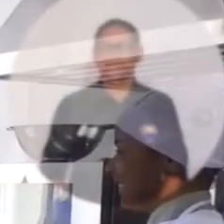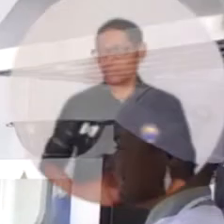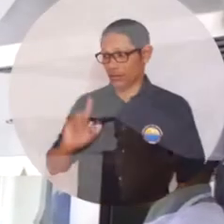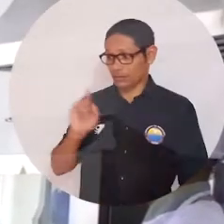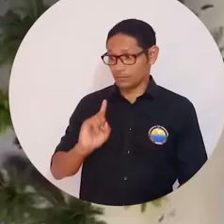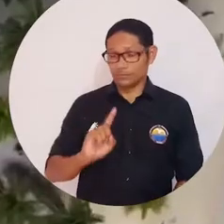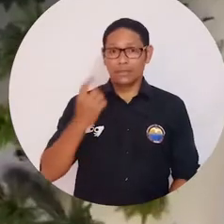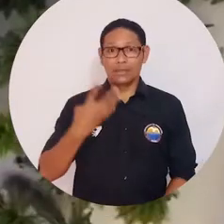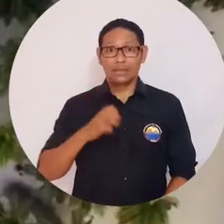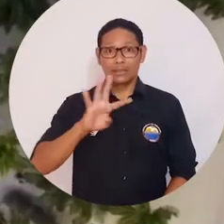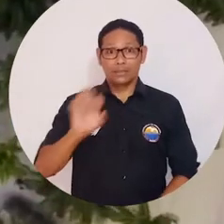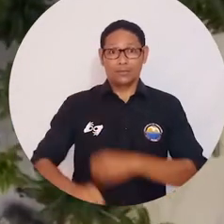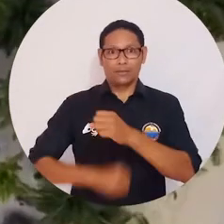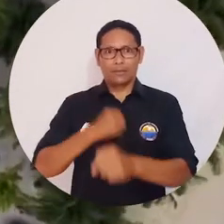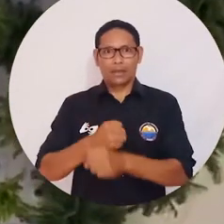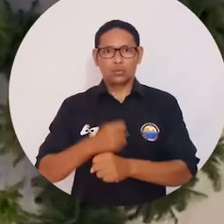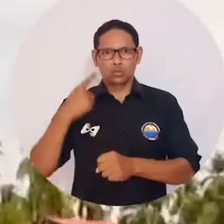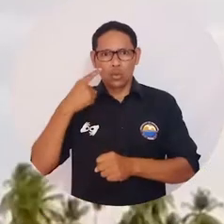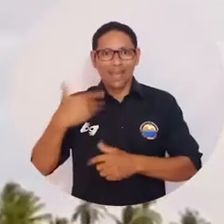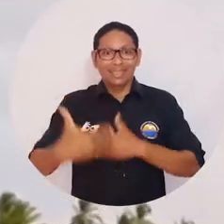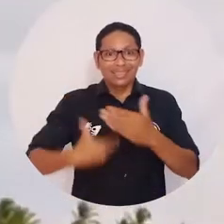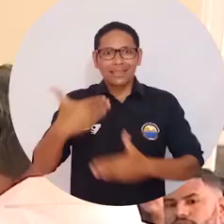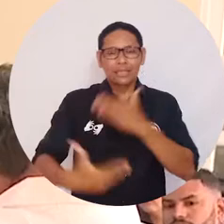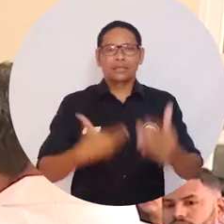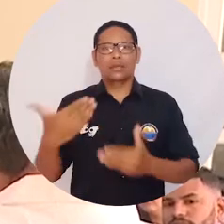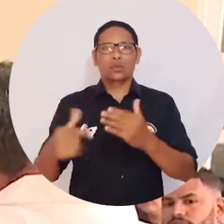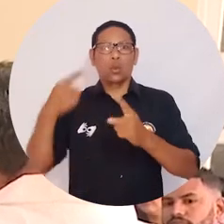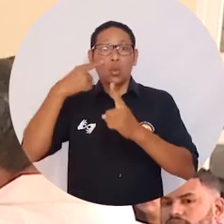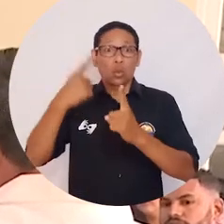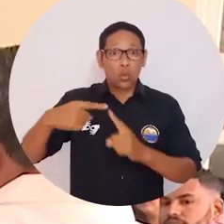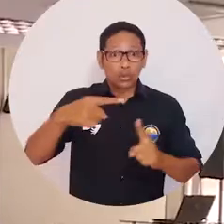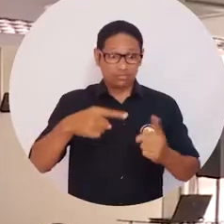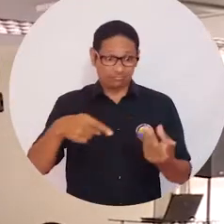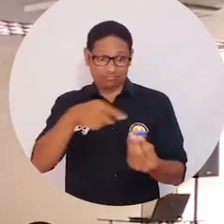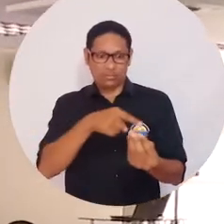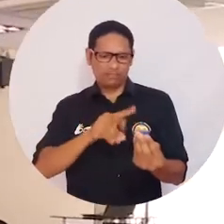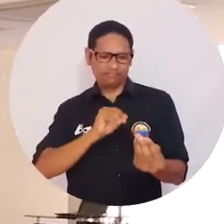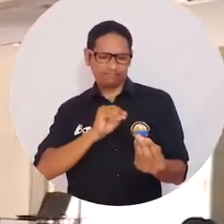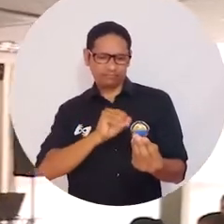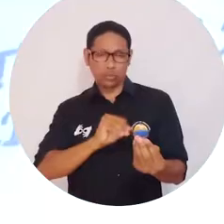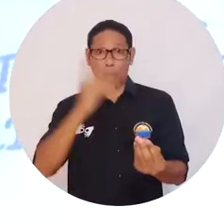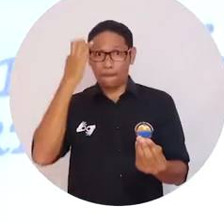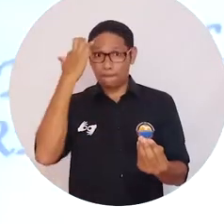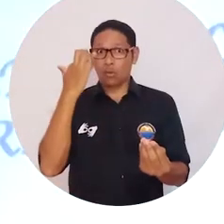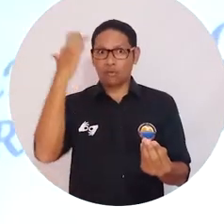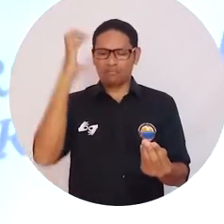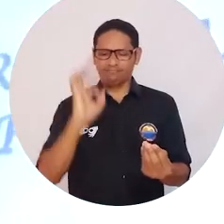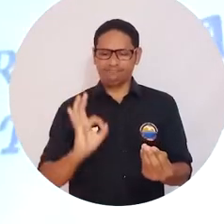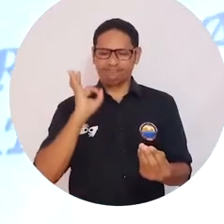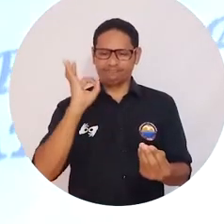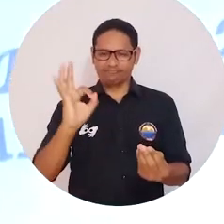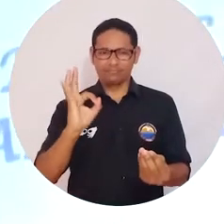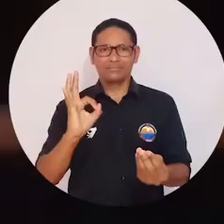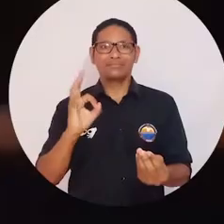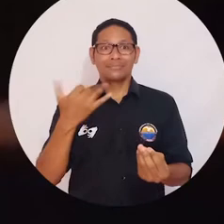19 años aportando al desarrollo turístico a través de la formación de profesionales de alta calidad fue el motivo para celebrar